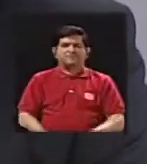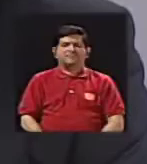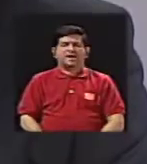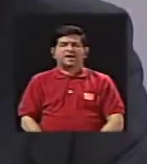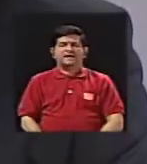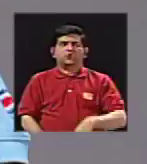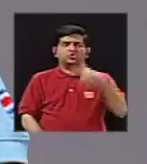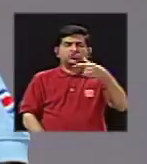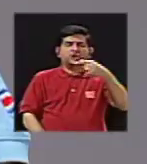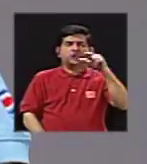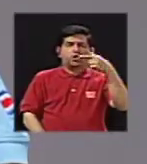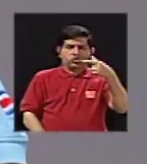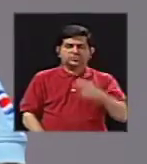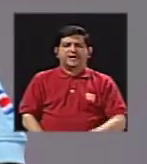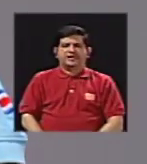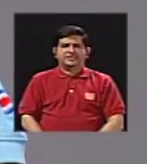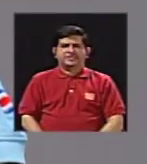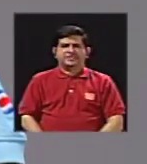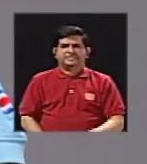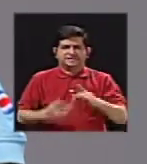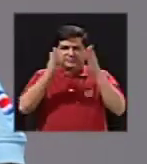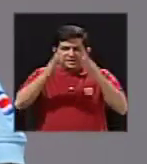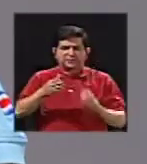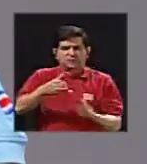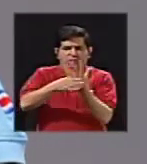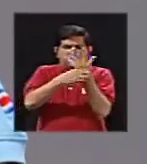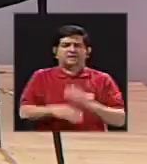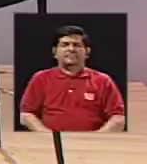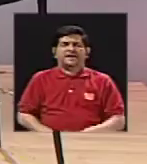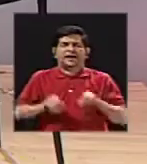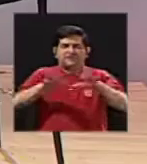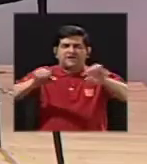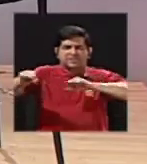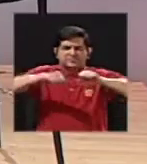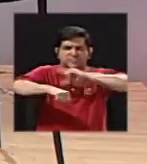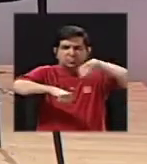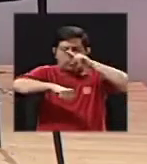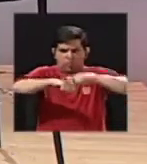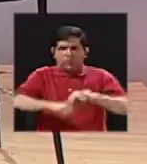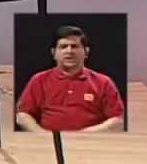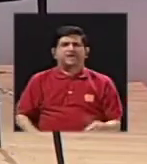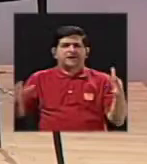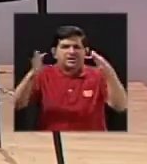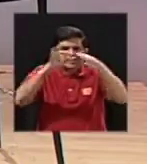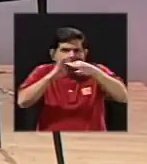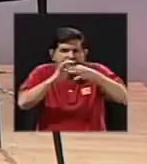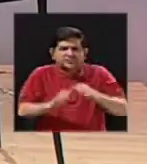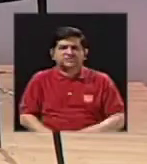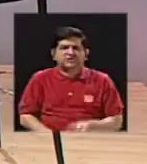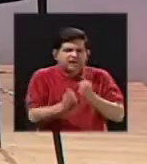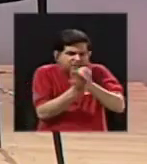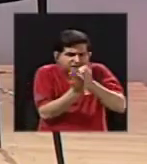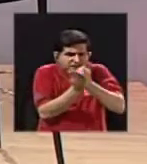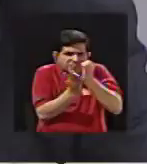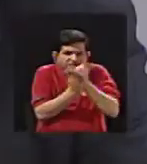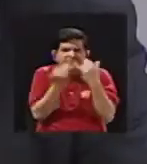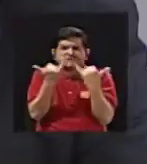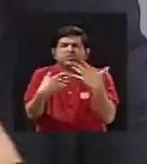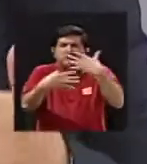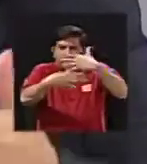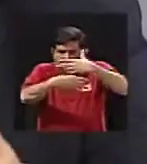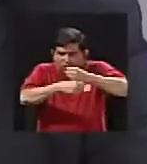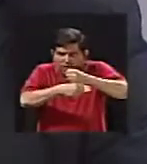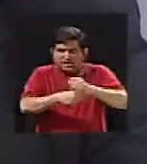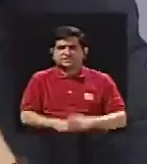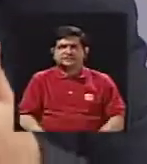Gino González, vulcanólogo de la Red Sismológica Nacional, acerca de las inspecciones que están realizando